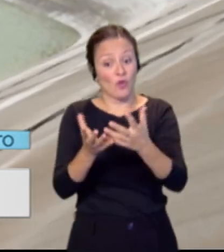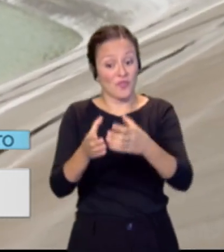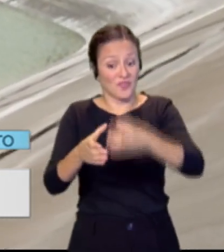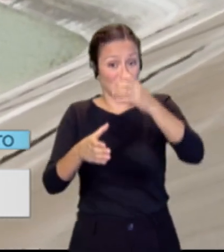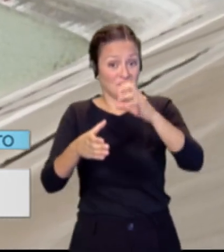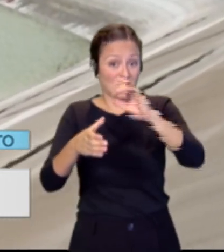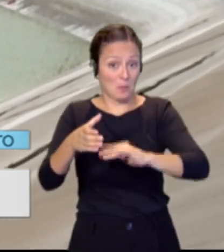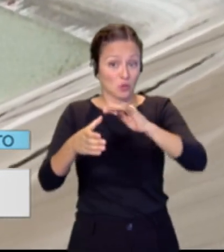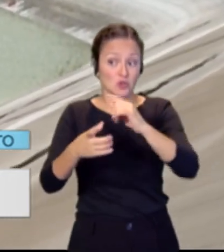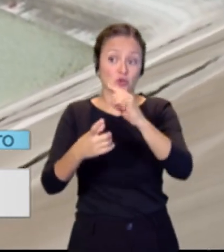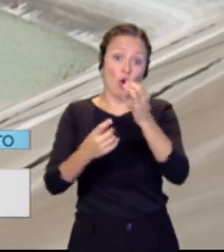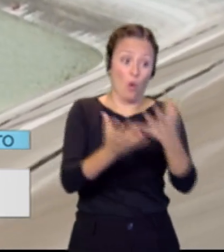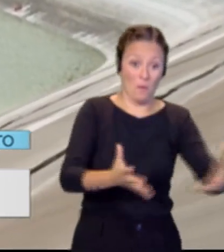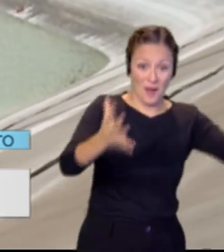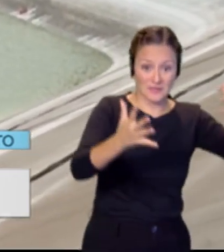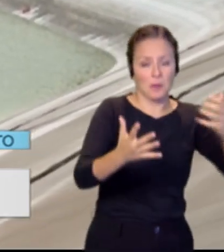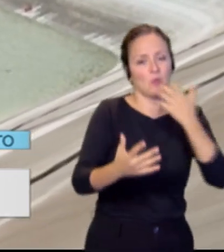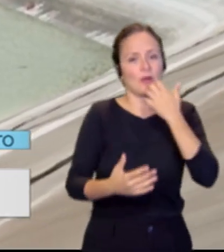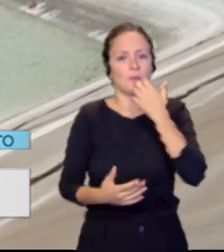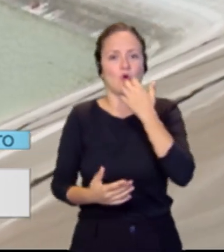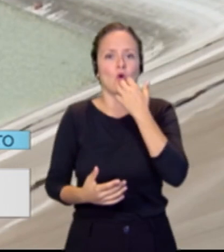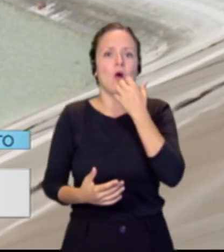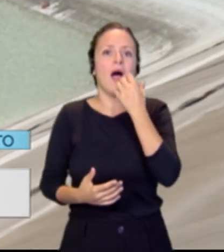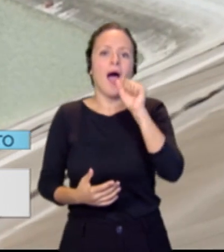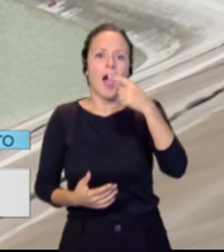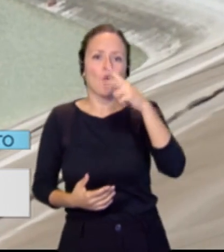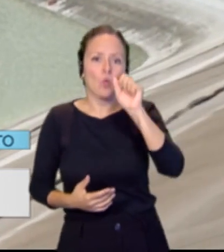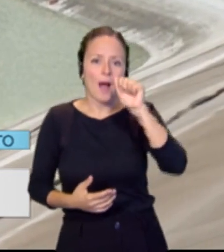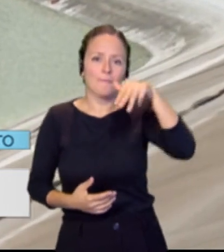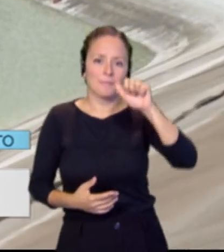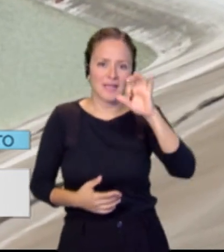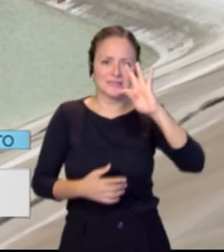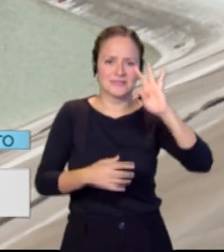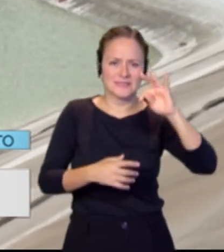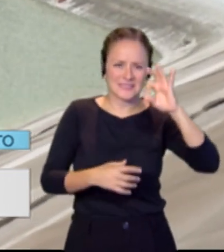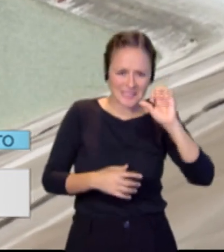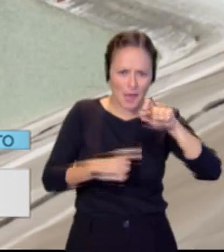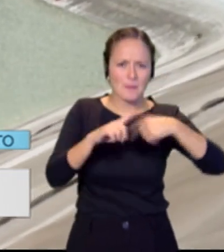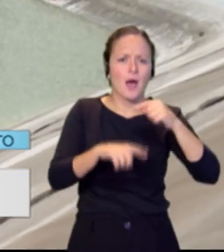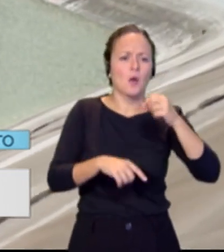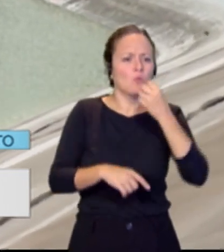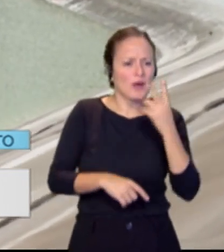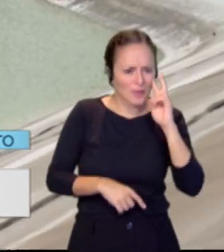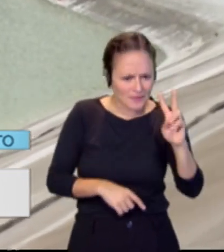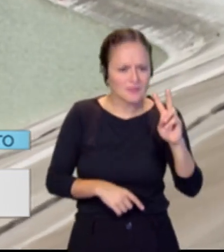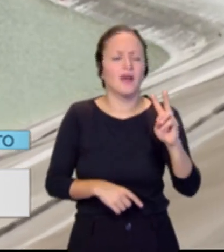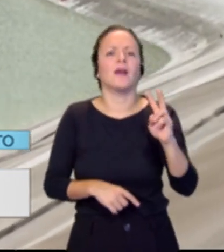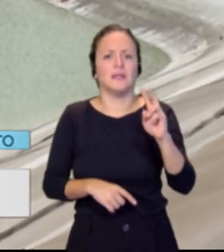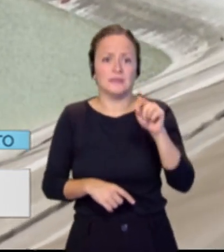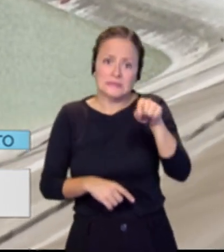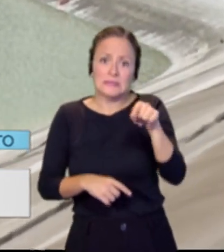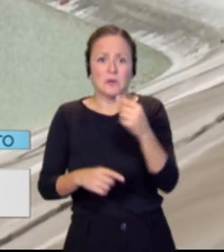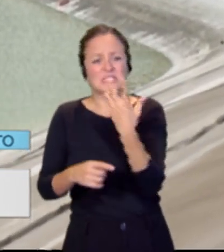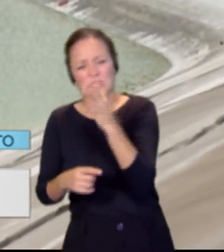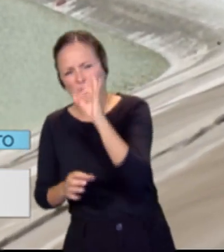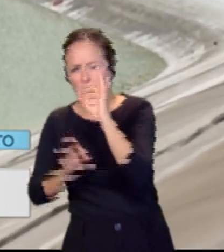están en el 50%, como por ejemplo la de Aguamanza o la de Buenavista, pero hay niveles muy críticos, como la tabona o llanos de mesa, que